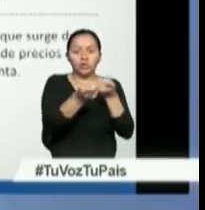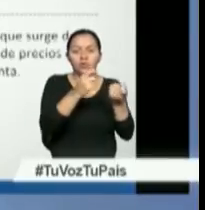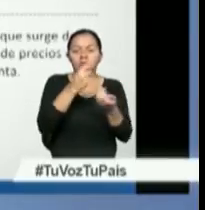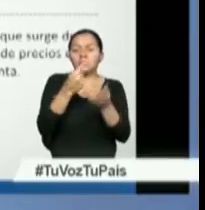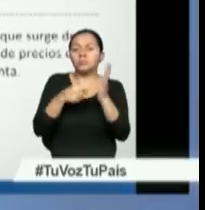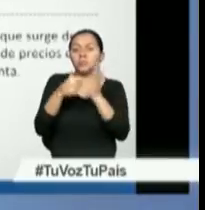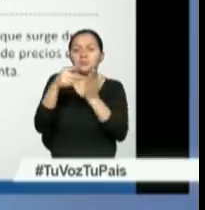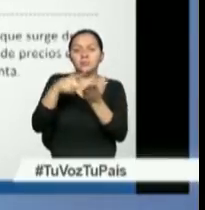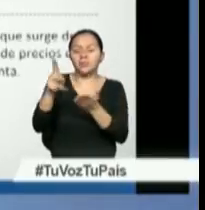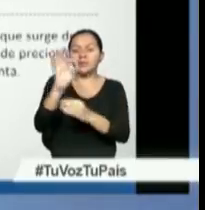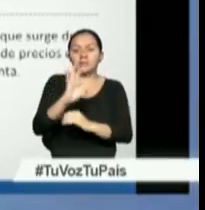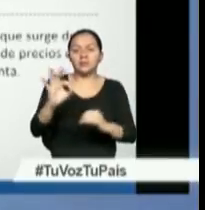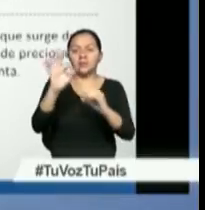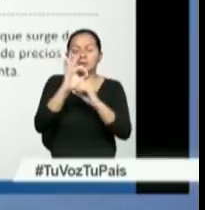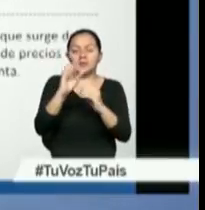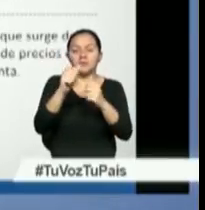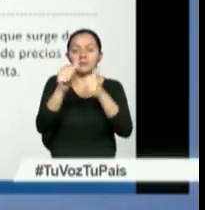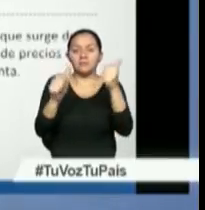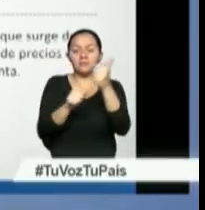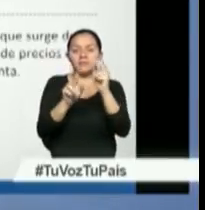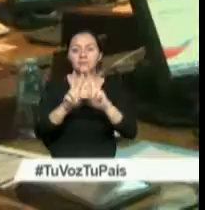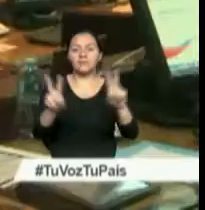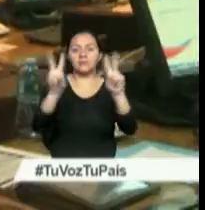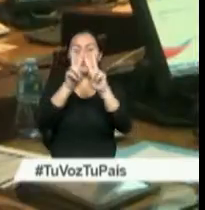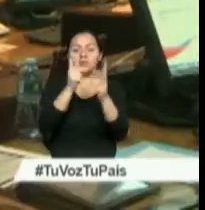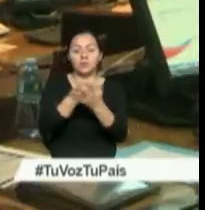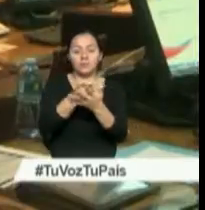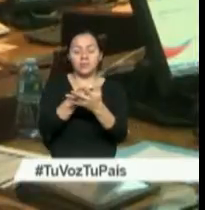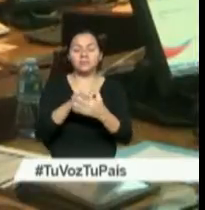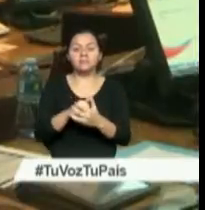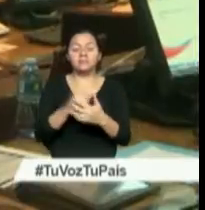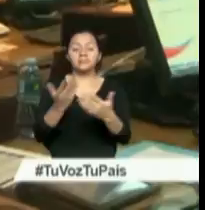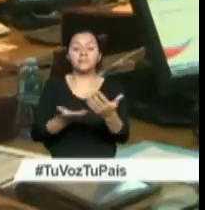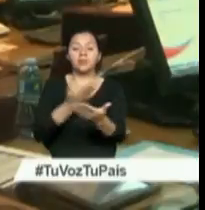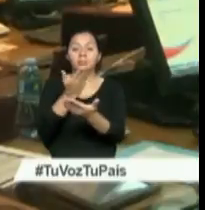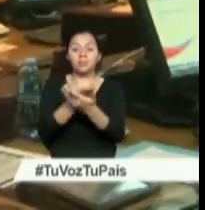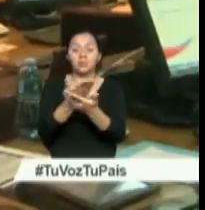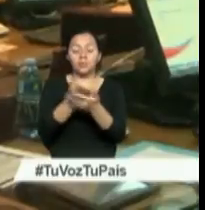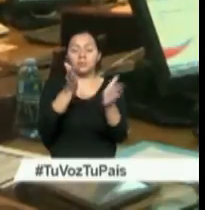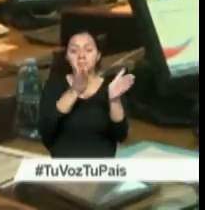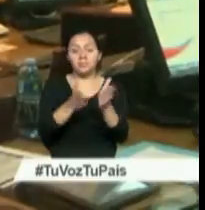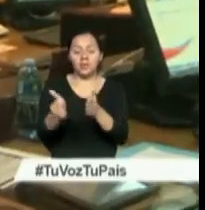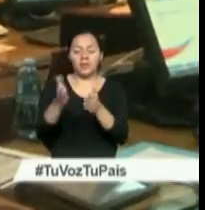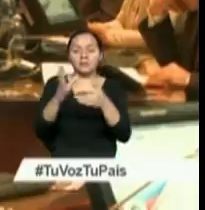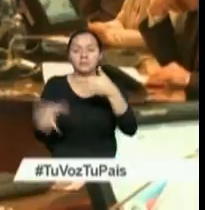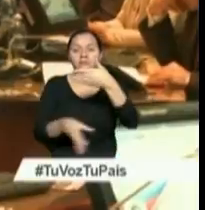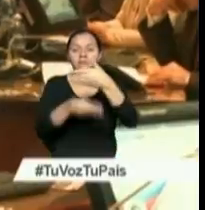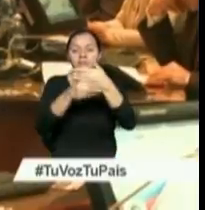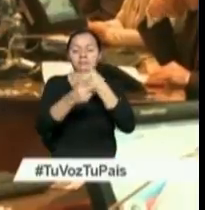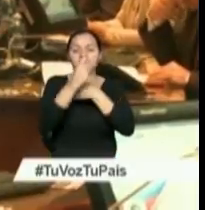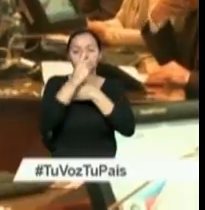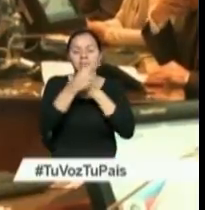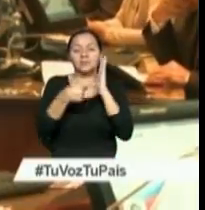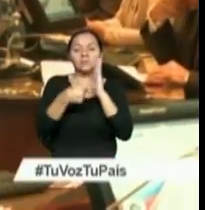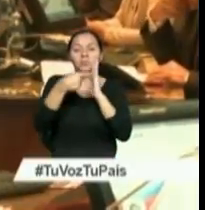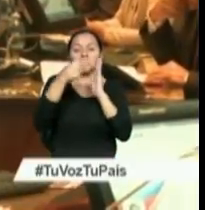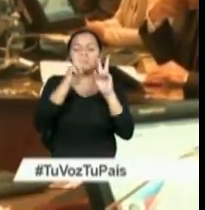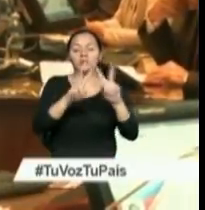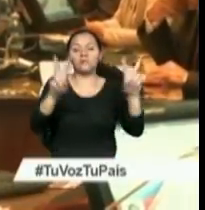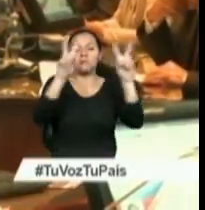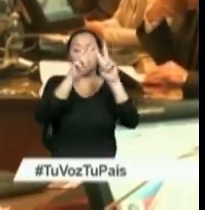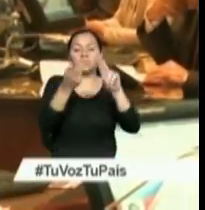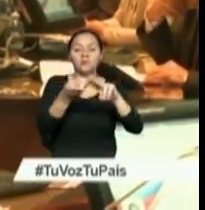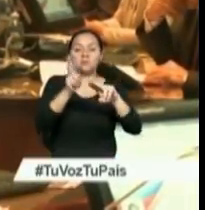del registro subvalorado de precios de compra-venta. La propuesta del Ejecutivo es que se agregue la sección Impuestos sobre el valor